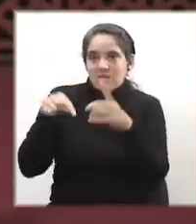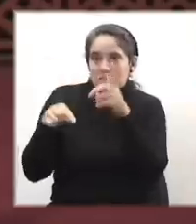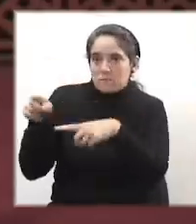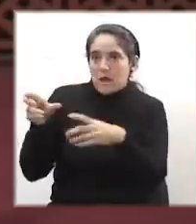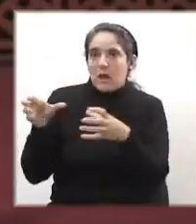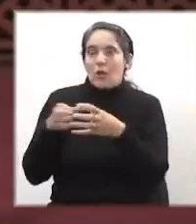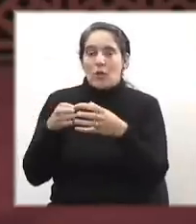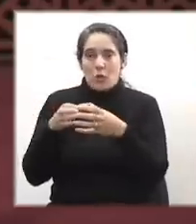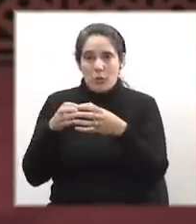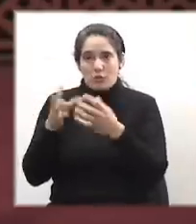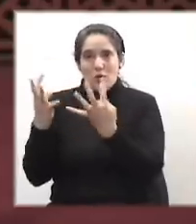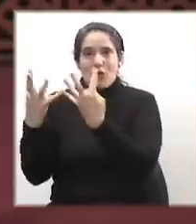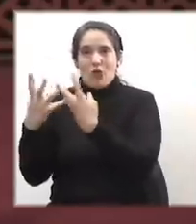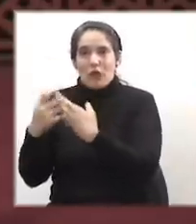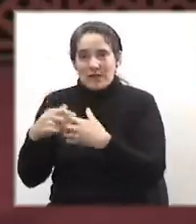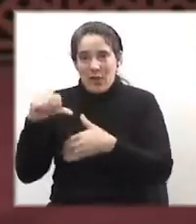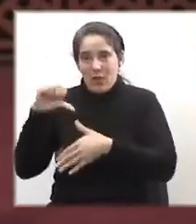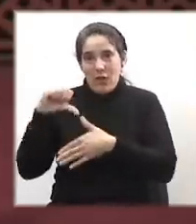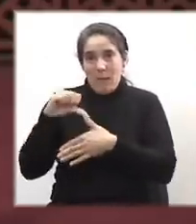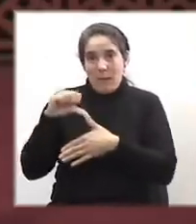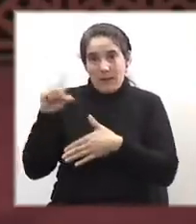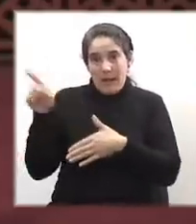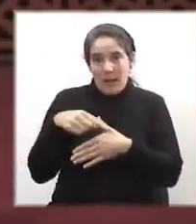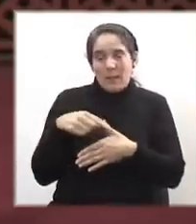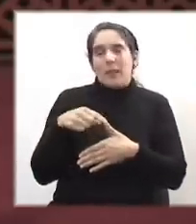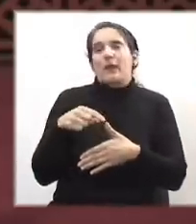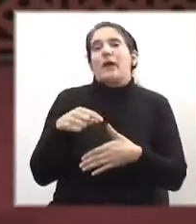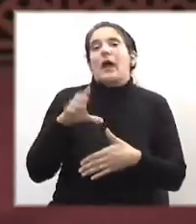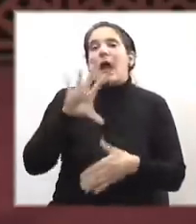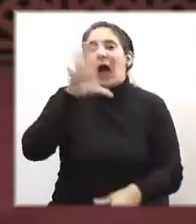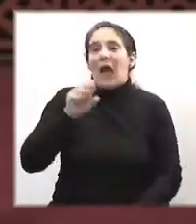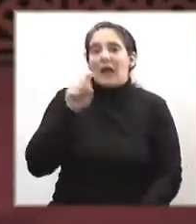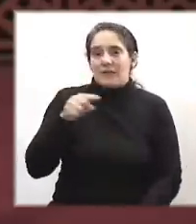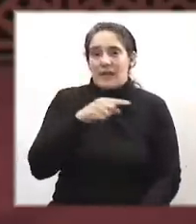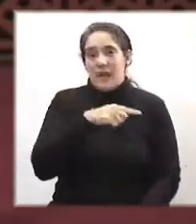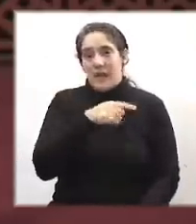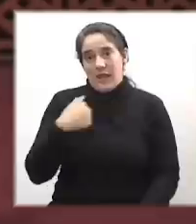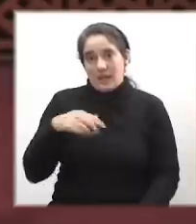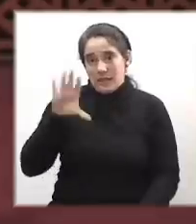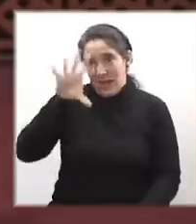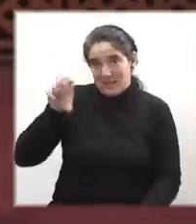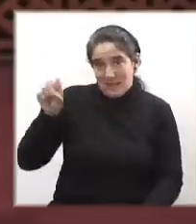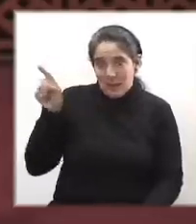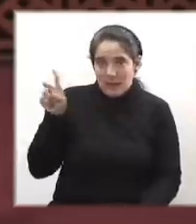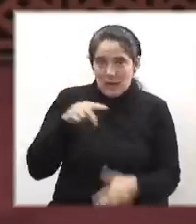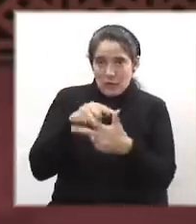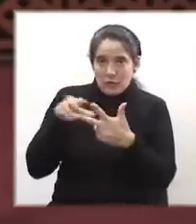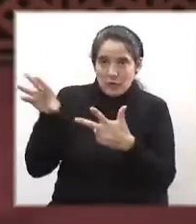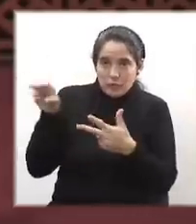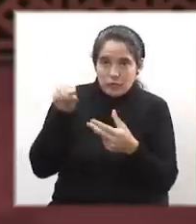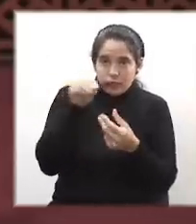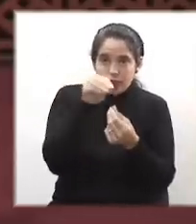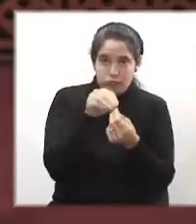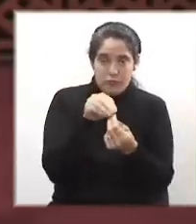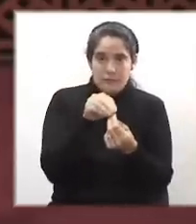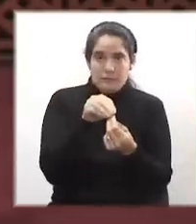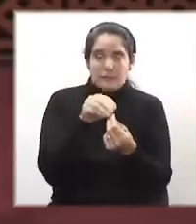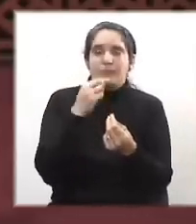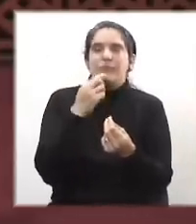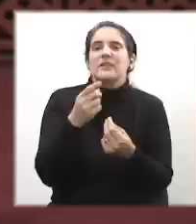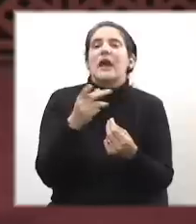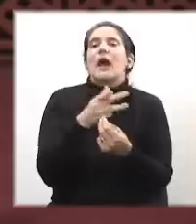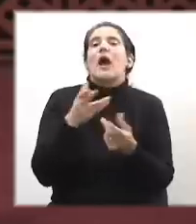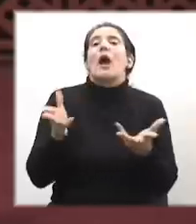revolucionarios de América, África y Asia. La declaración final de esta reunión prioriza la